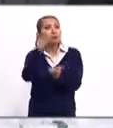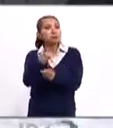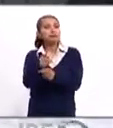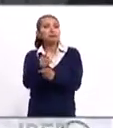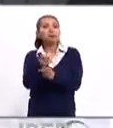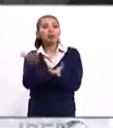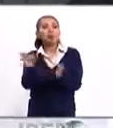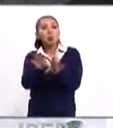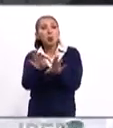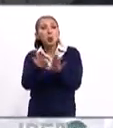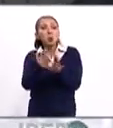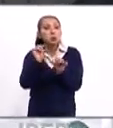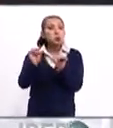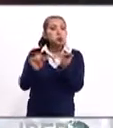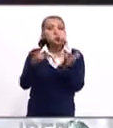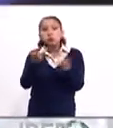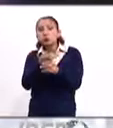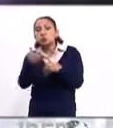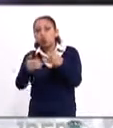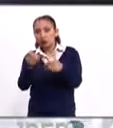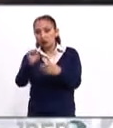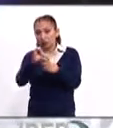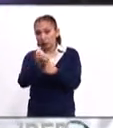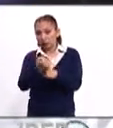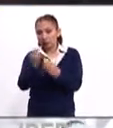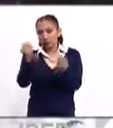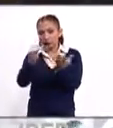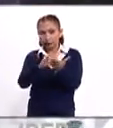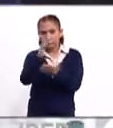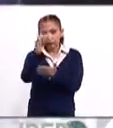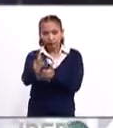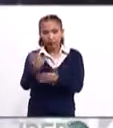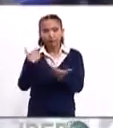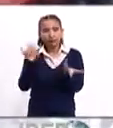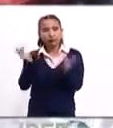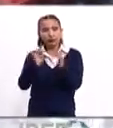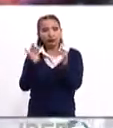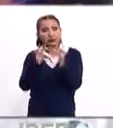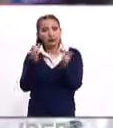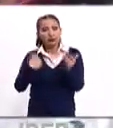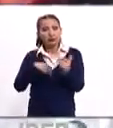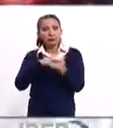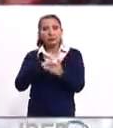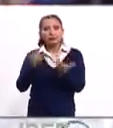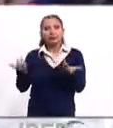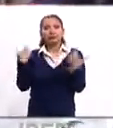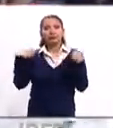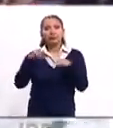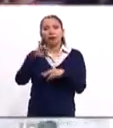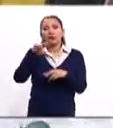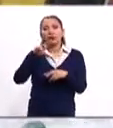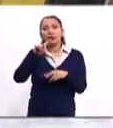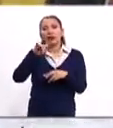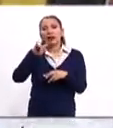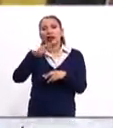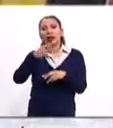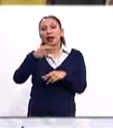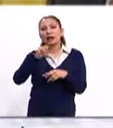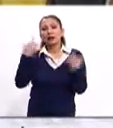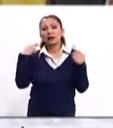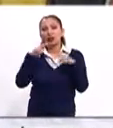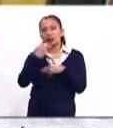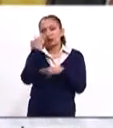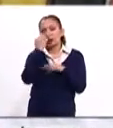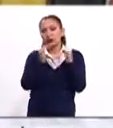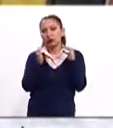cómo se va desenvolviendo esta situación. Muchísimas gracias por haber estado con nosotros al maestro Juan Daniel Garay, docente de la